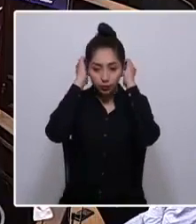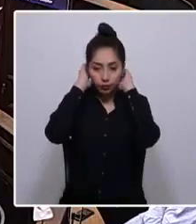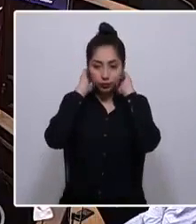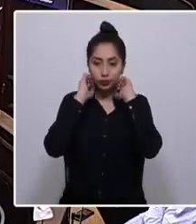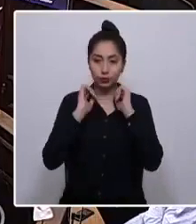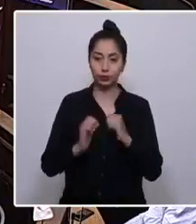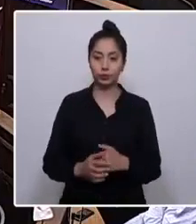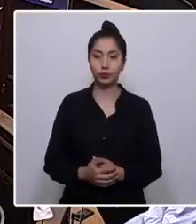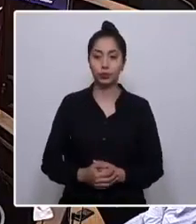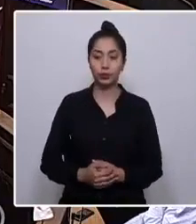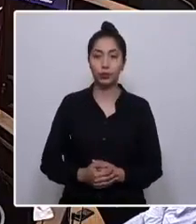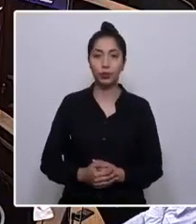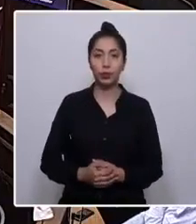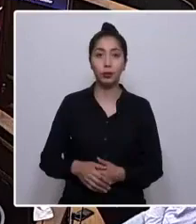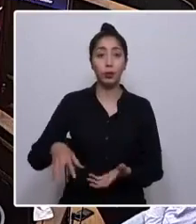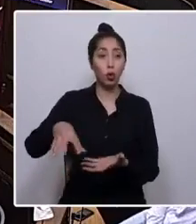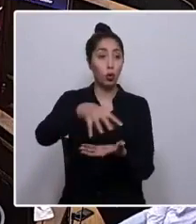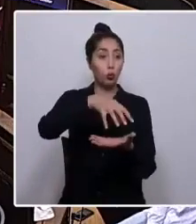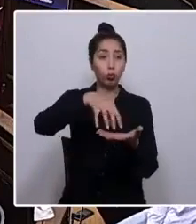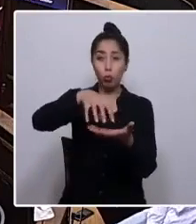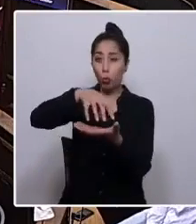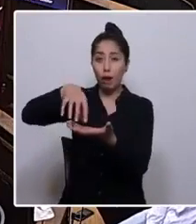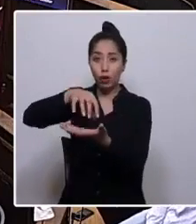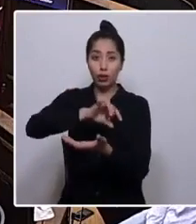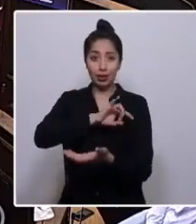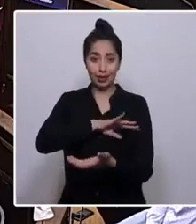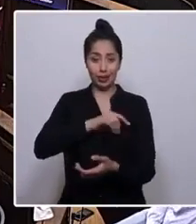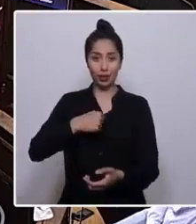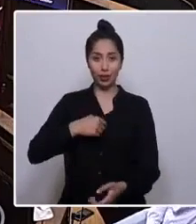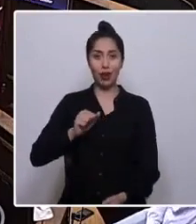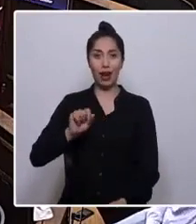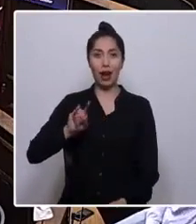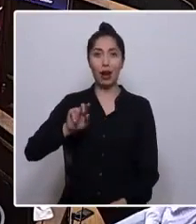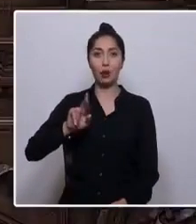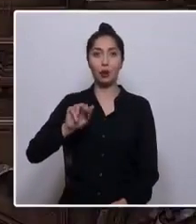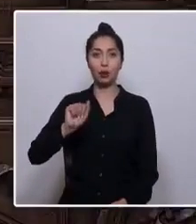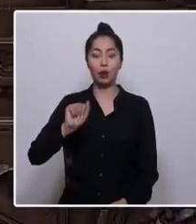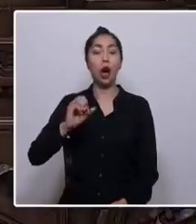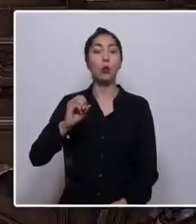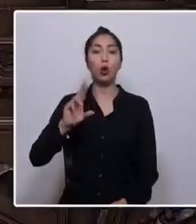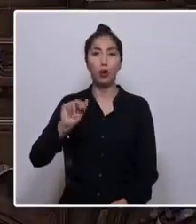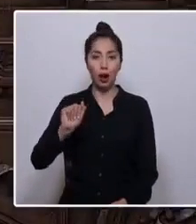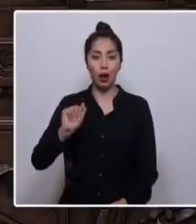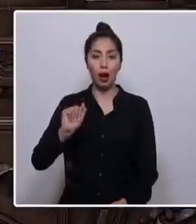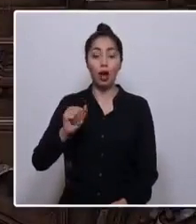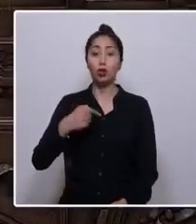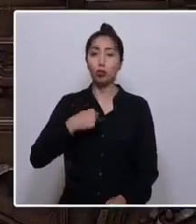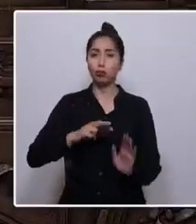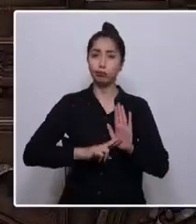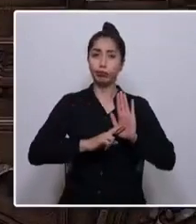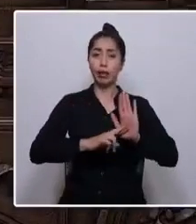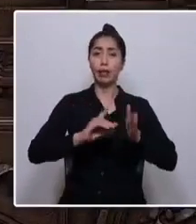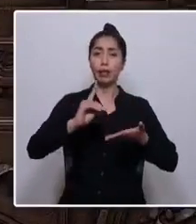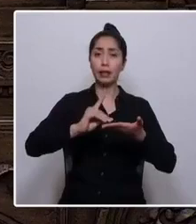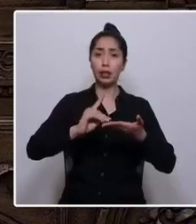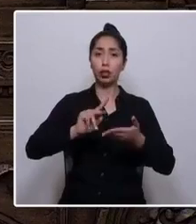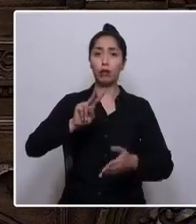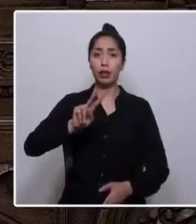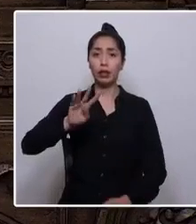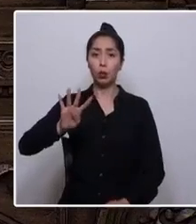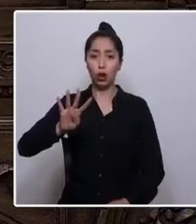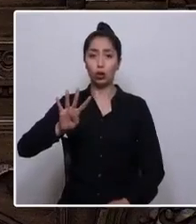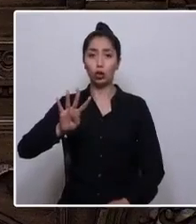A los pueblos de Chile, soy Aurora Delgado Vergara, representante del Distrito 24 de la